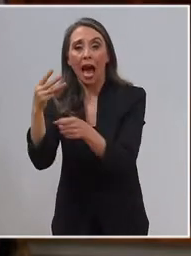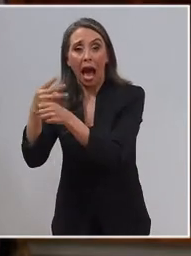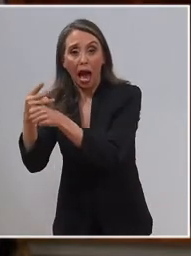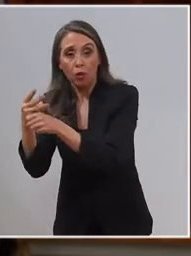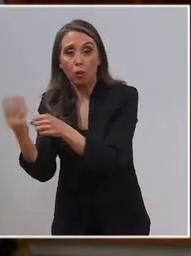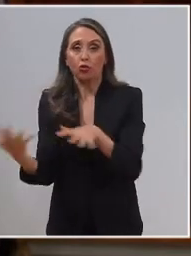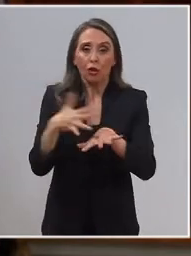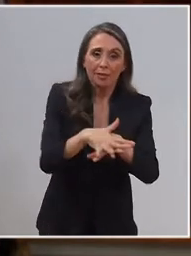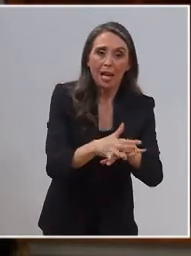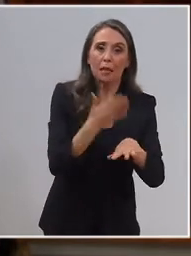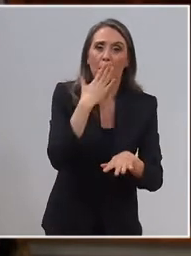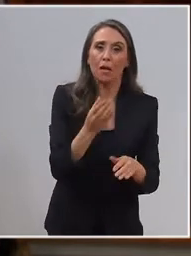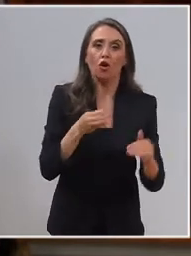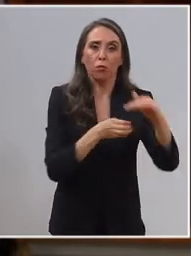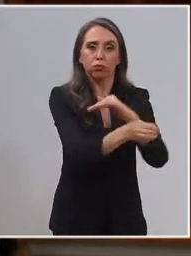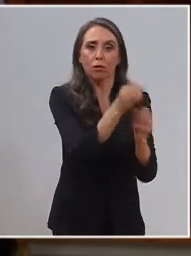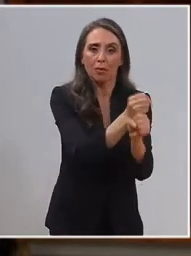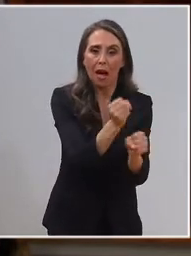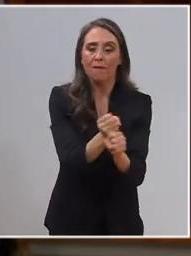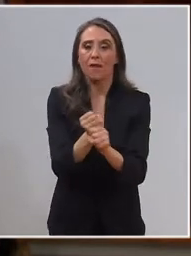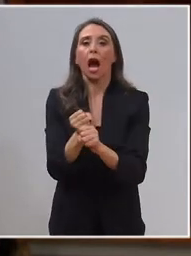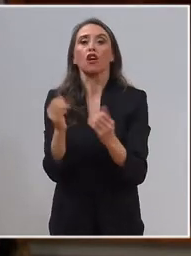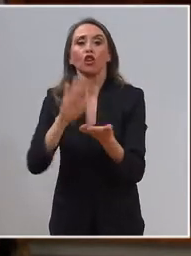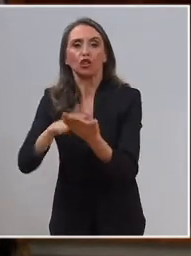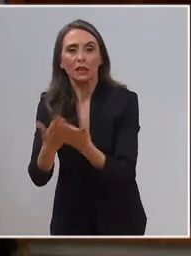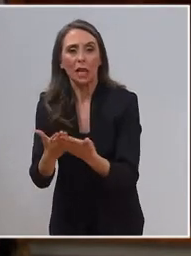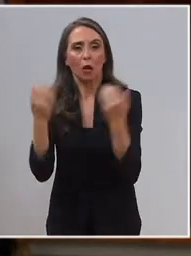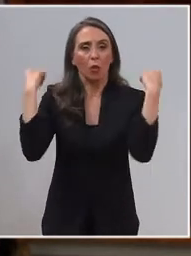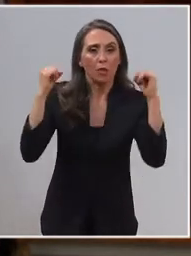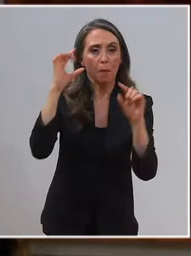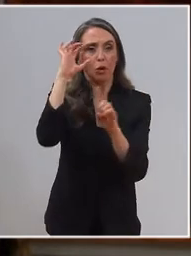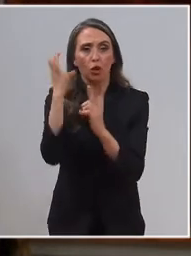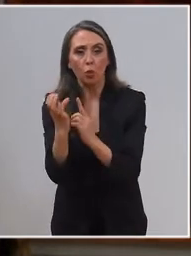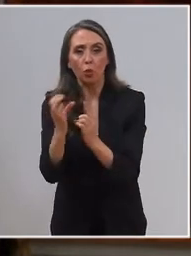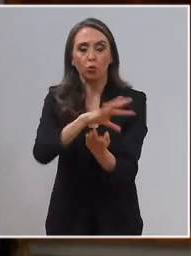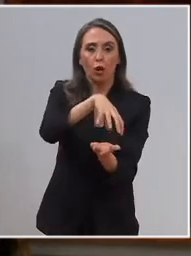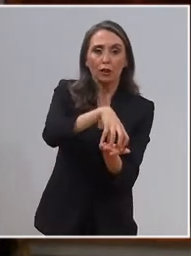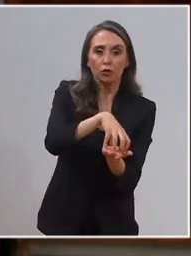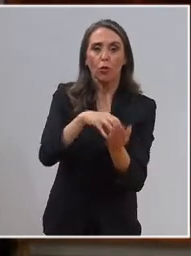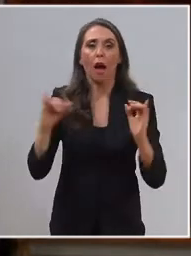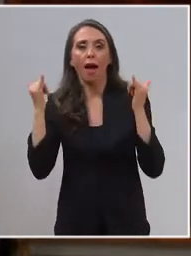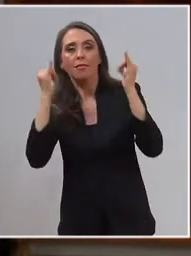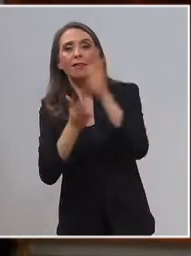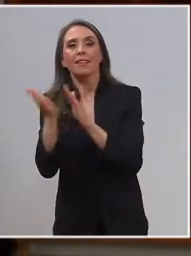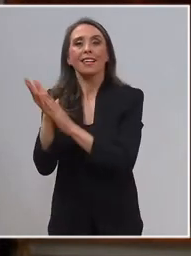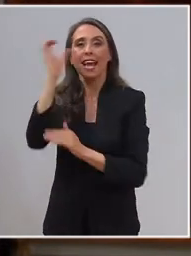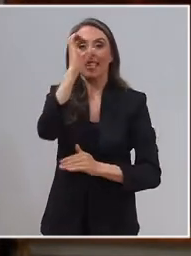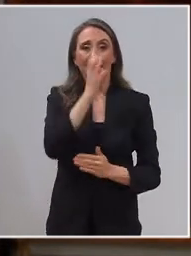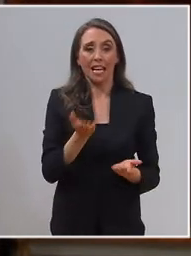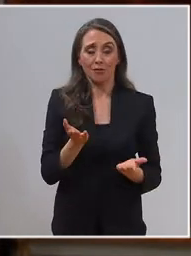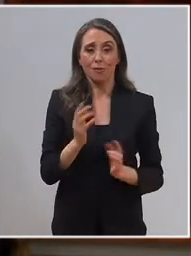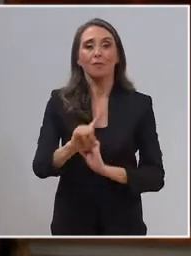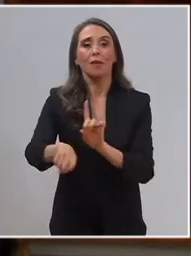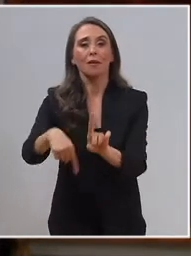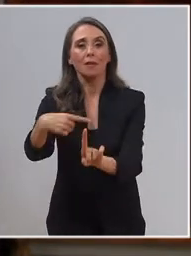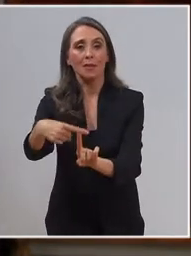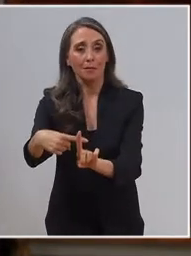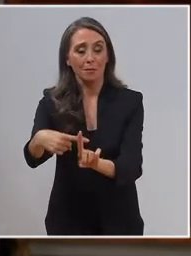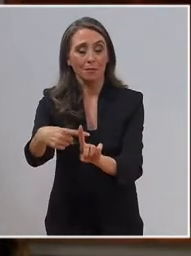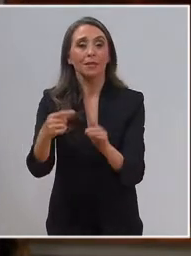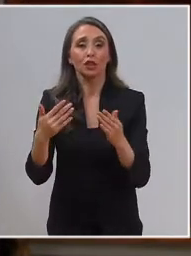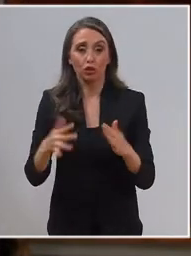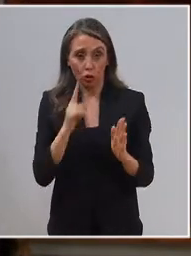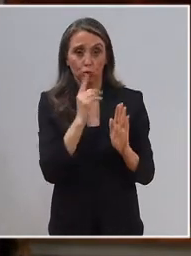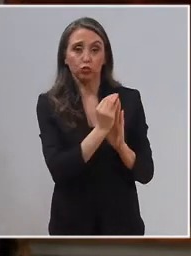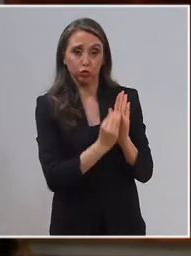mayores al mundo del trabajo, salud, deporte, cultura, ciudad, recreación. Y además, ya